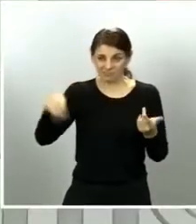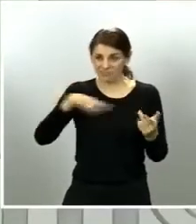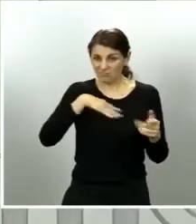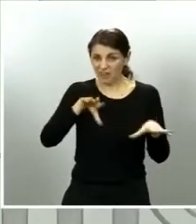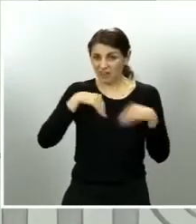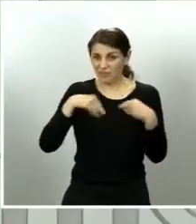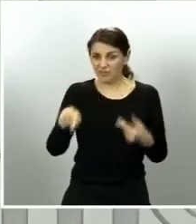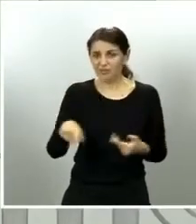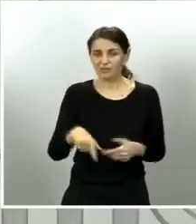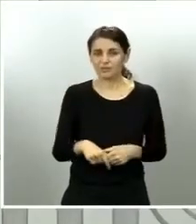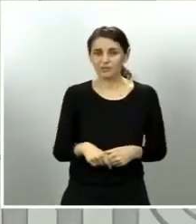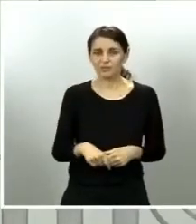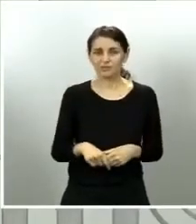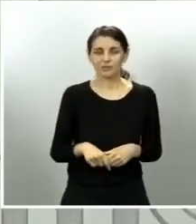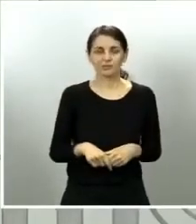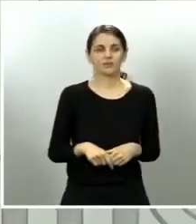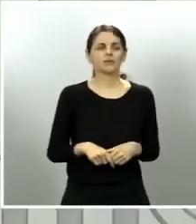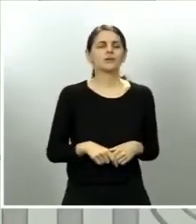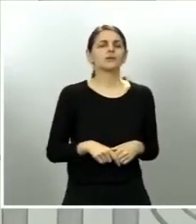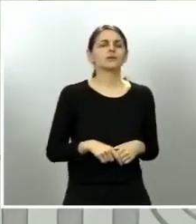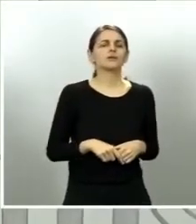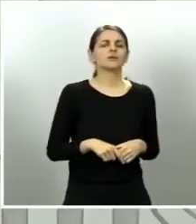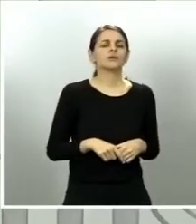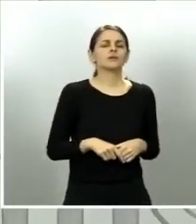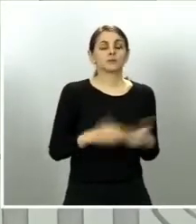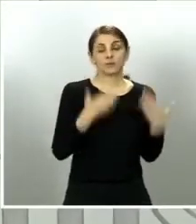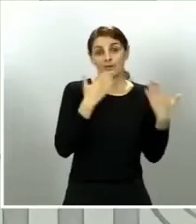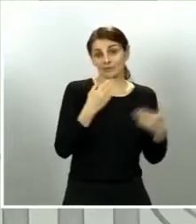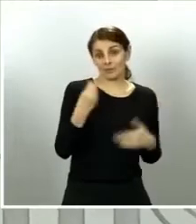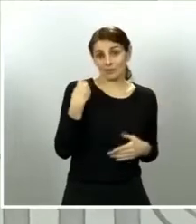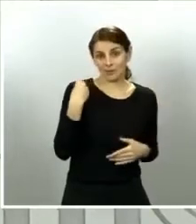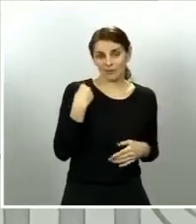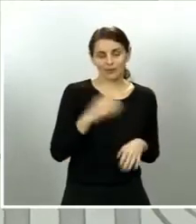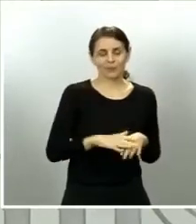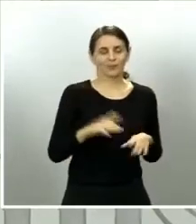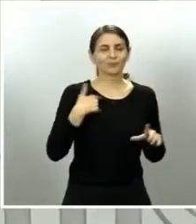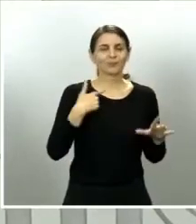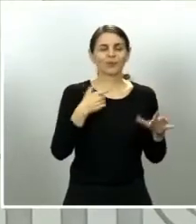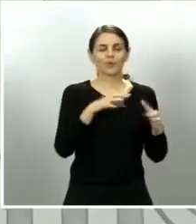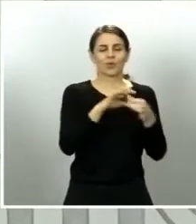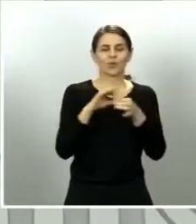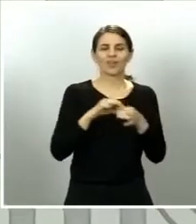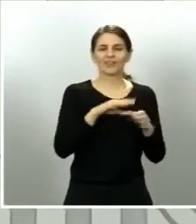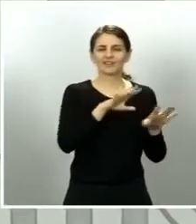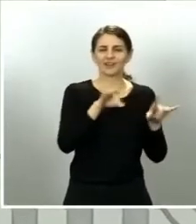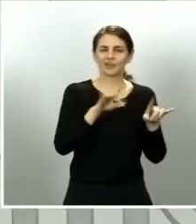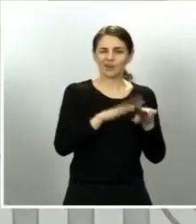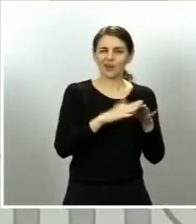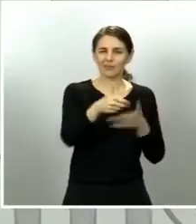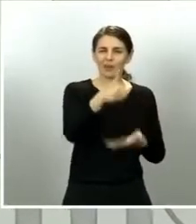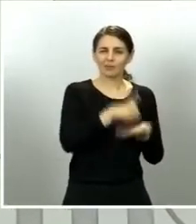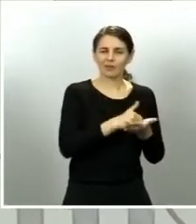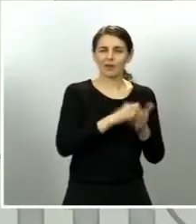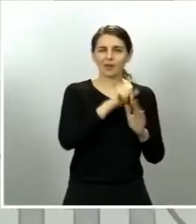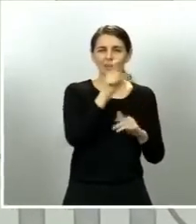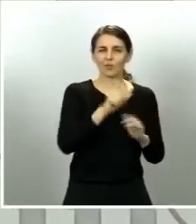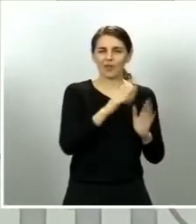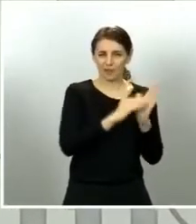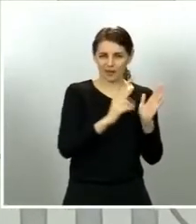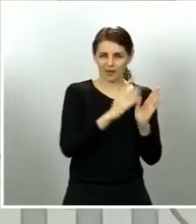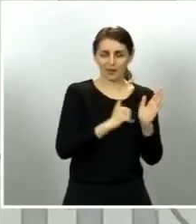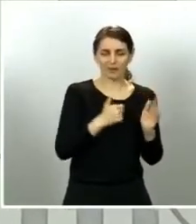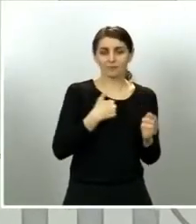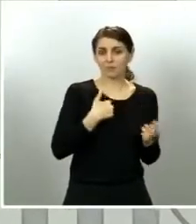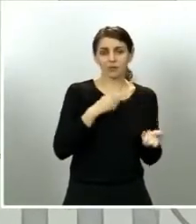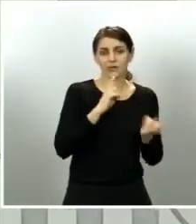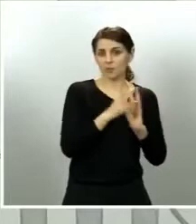respecto a la unidad territorial que propone la comunidad valenciana usted se ha referido al departamento sanitario le respondo lo mismo que ha respondido a